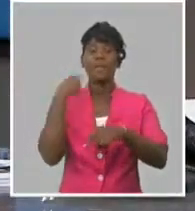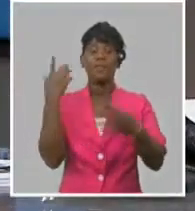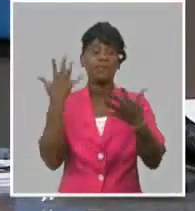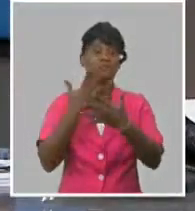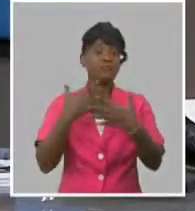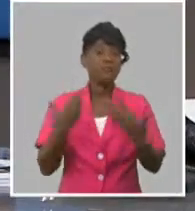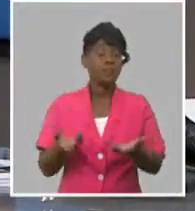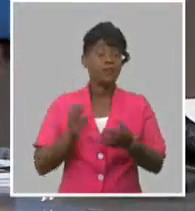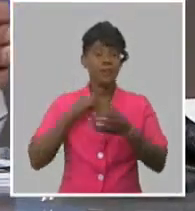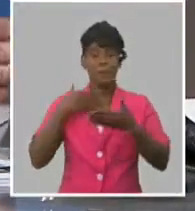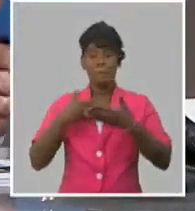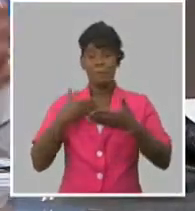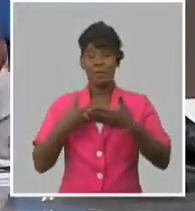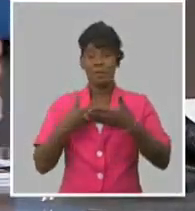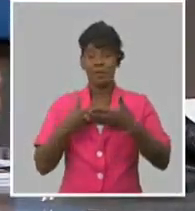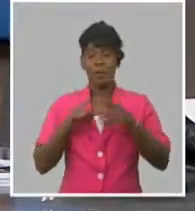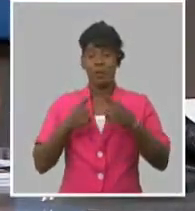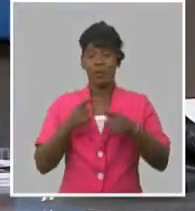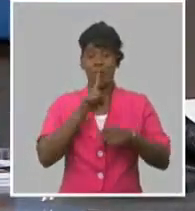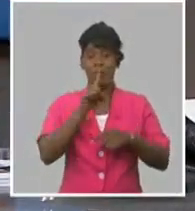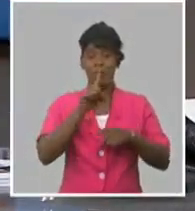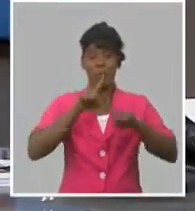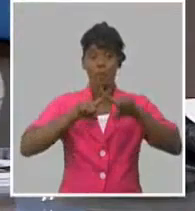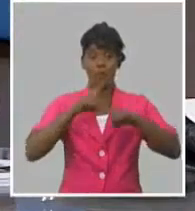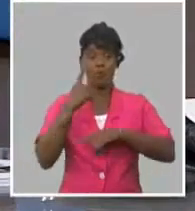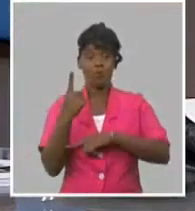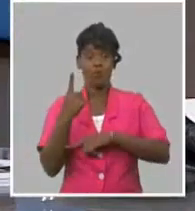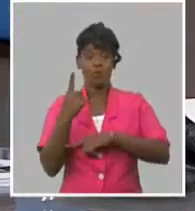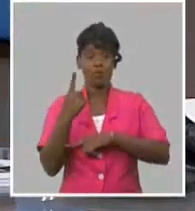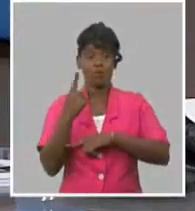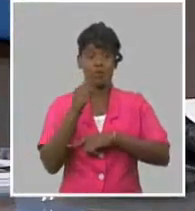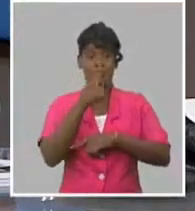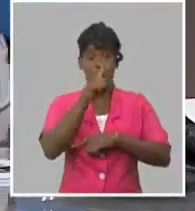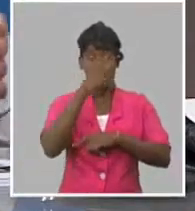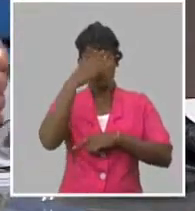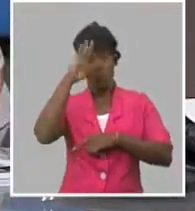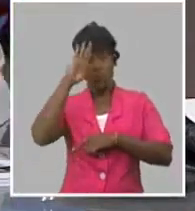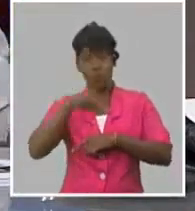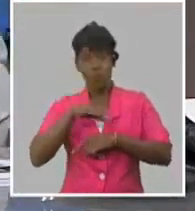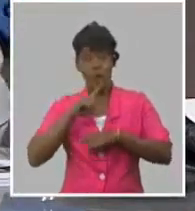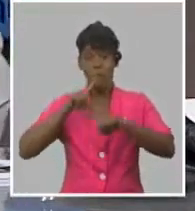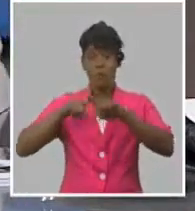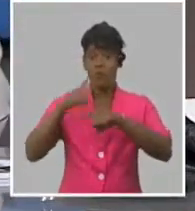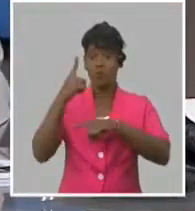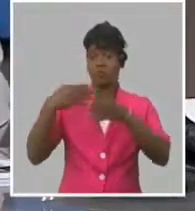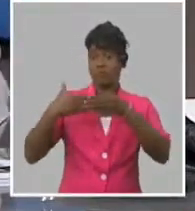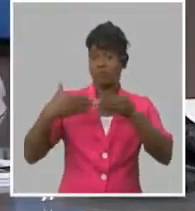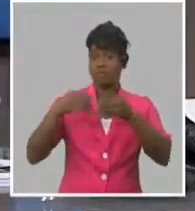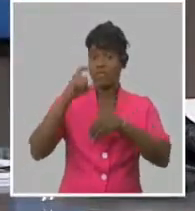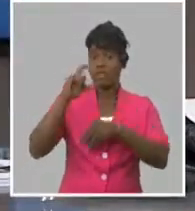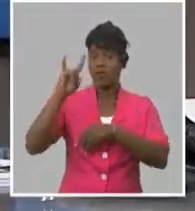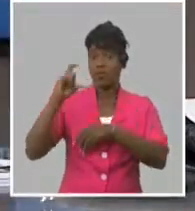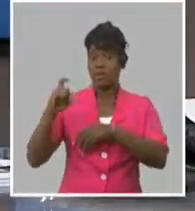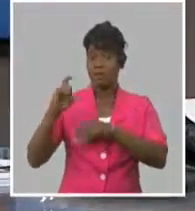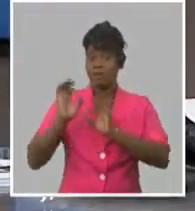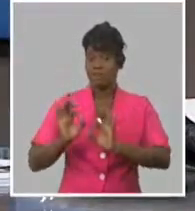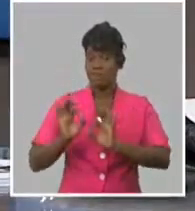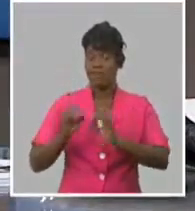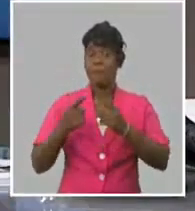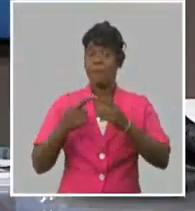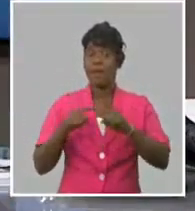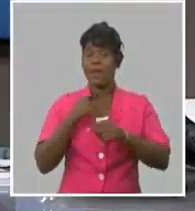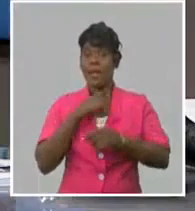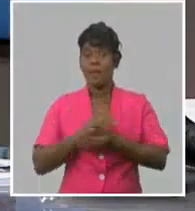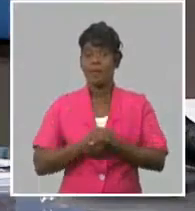es uno por uno. Él aumenta la capacidad monetaria cuando el sistema de pago en CUC en